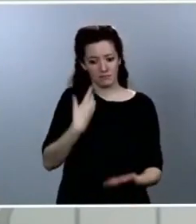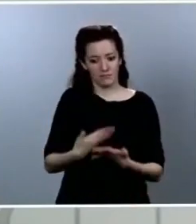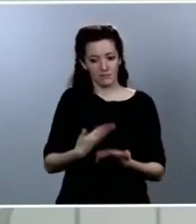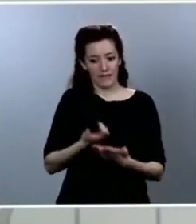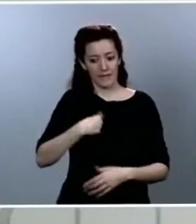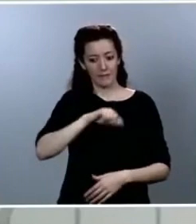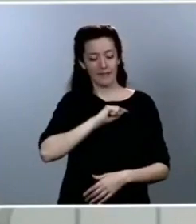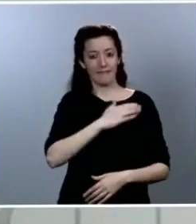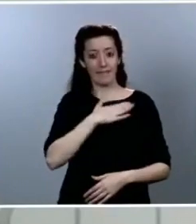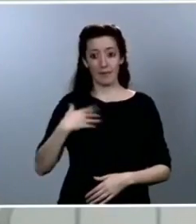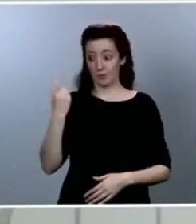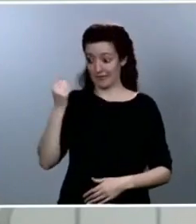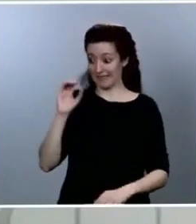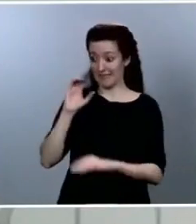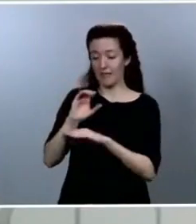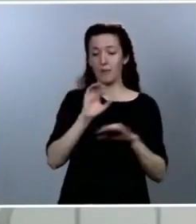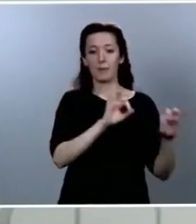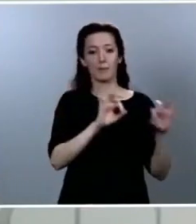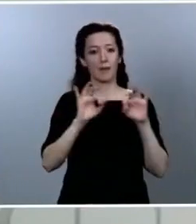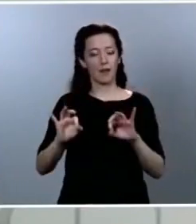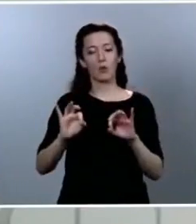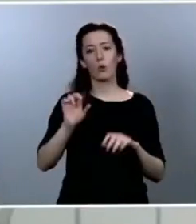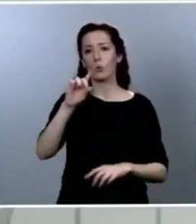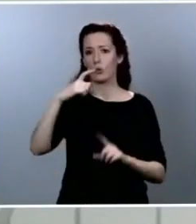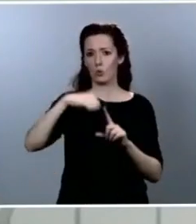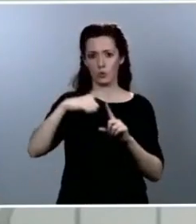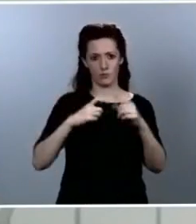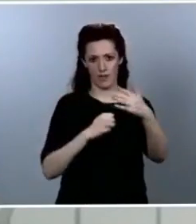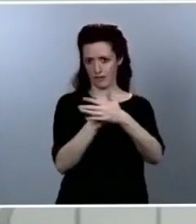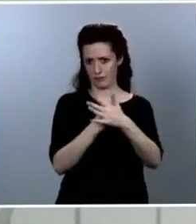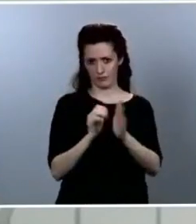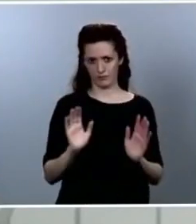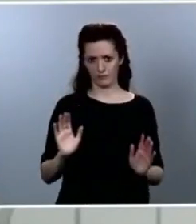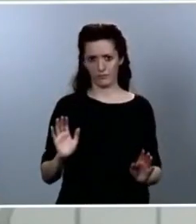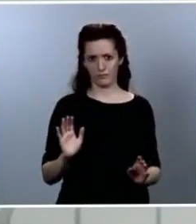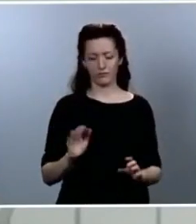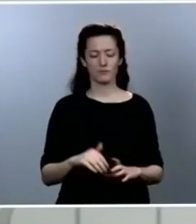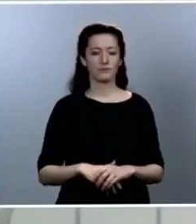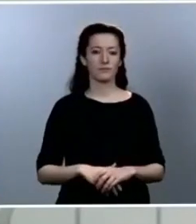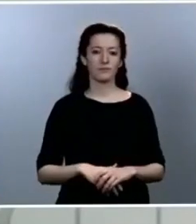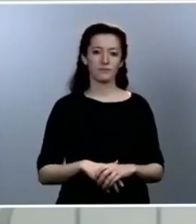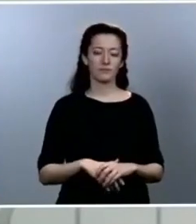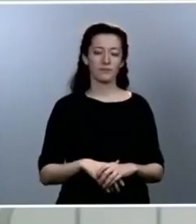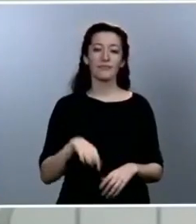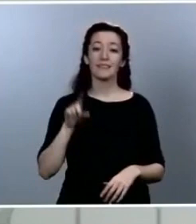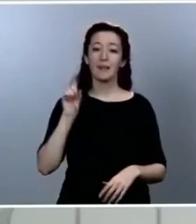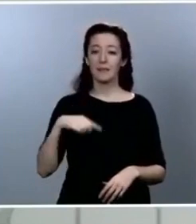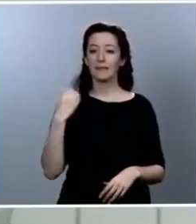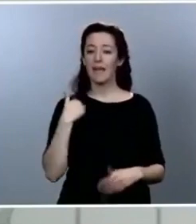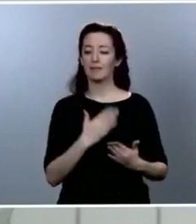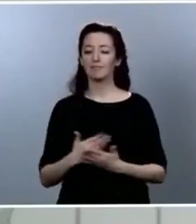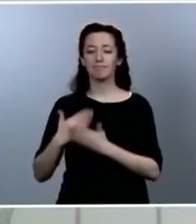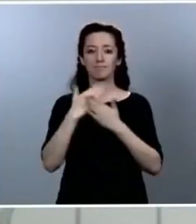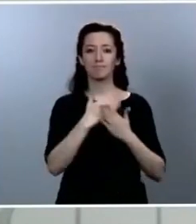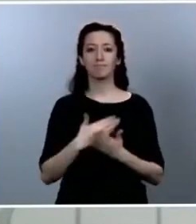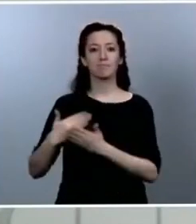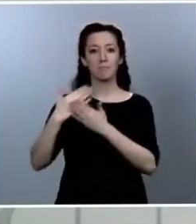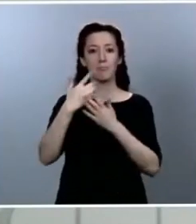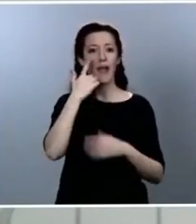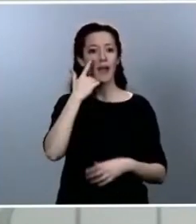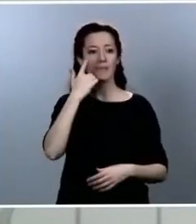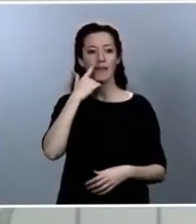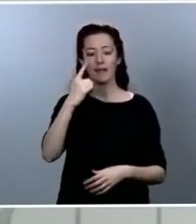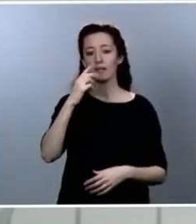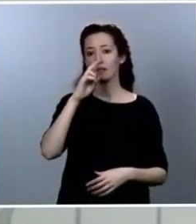el 1 de junio como muy tarde. Además, se avanzó hacia el próximo marco financiero plurianual, es decir, para que me entiendan, el presupuesto